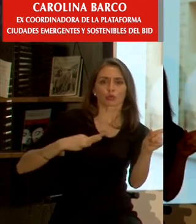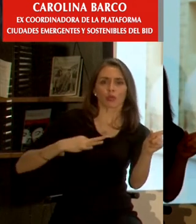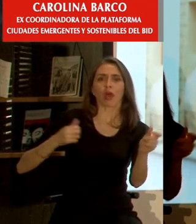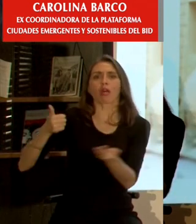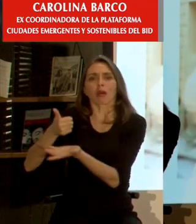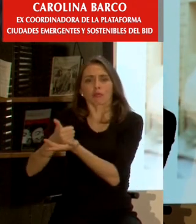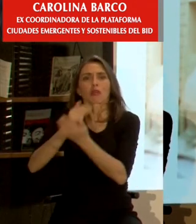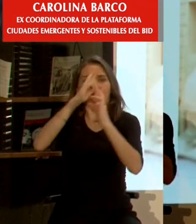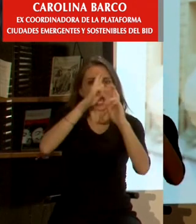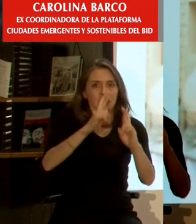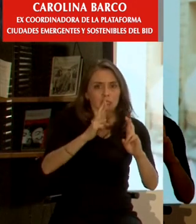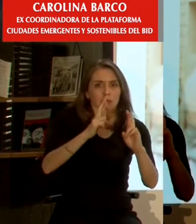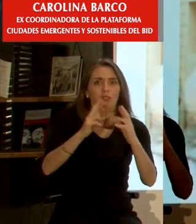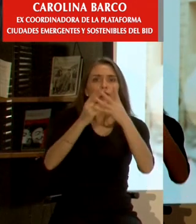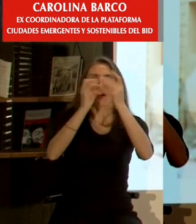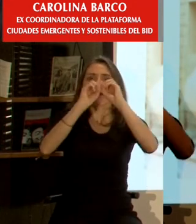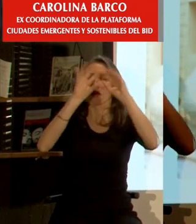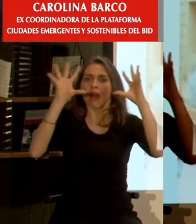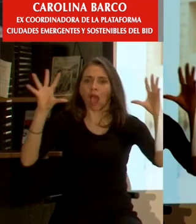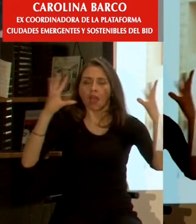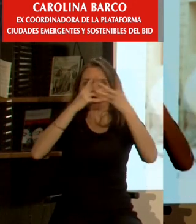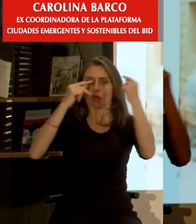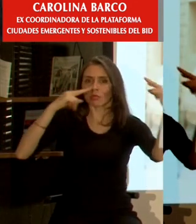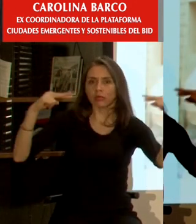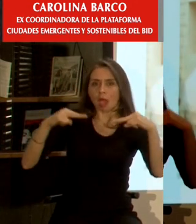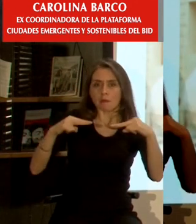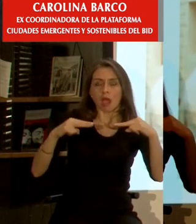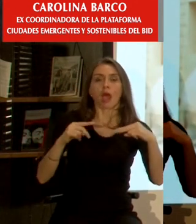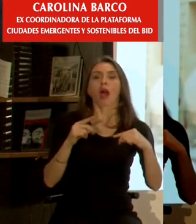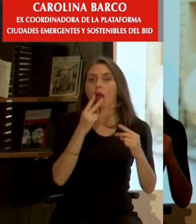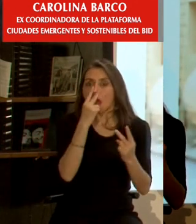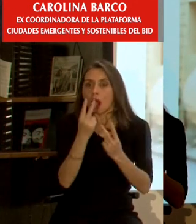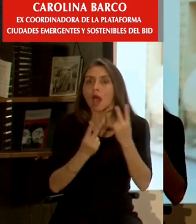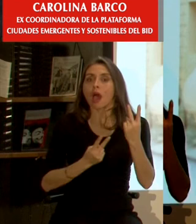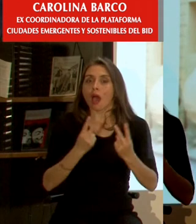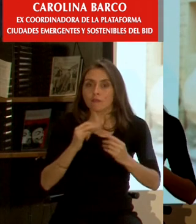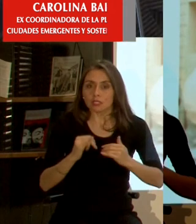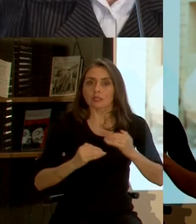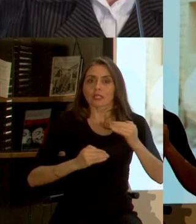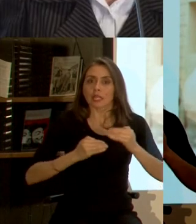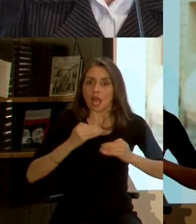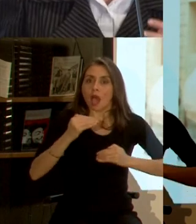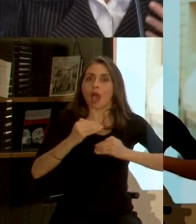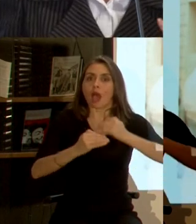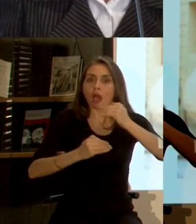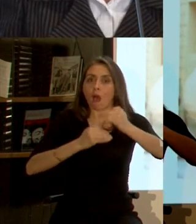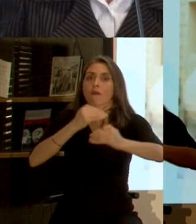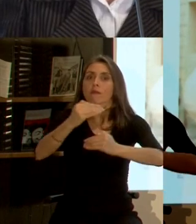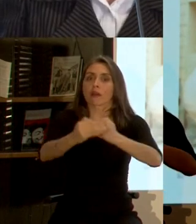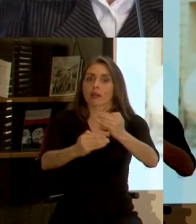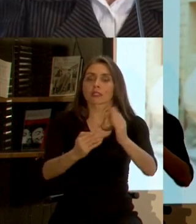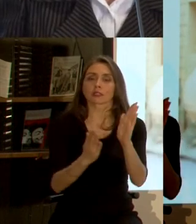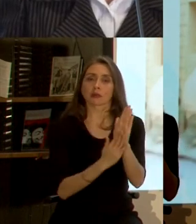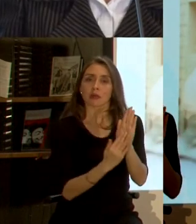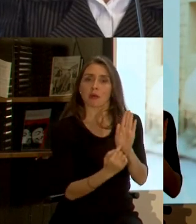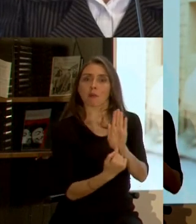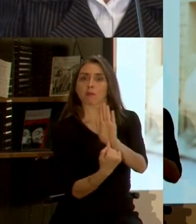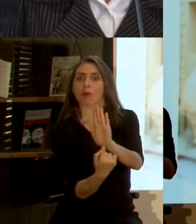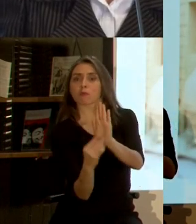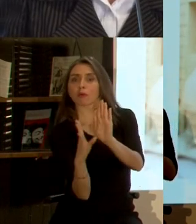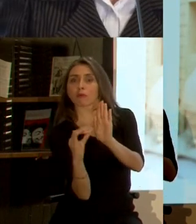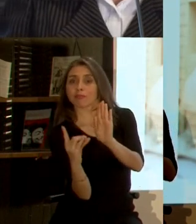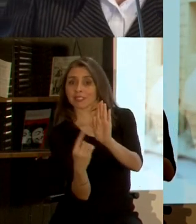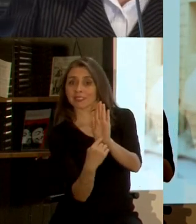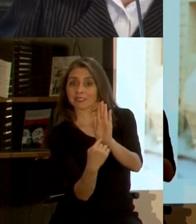claro y transparente estamos encontrando que va avanzando muchísimo estas propuestas y se